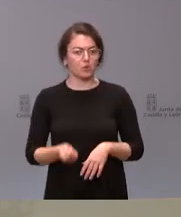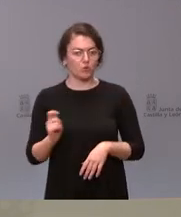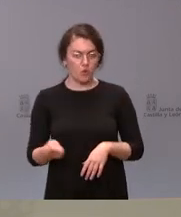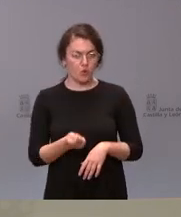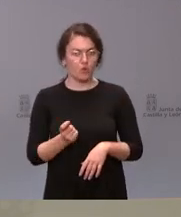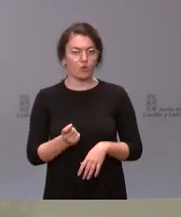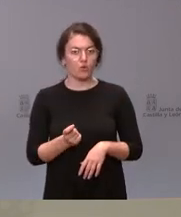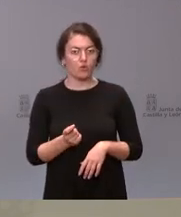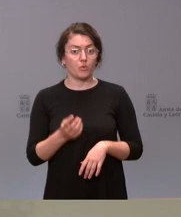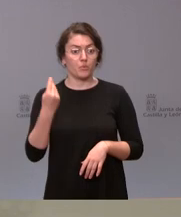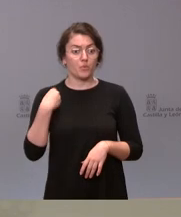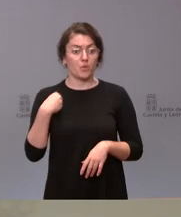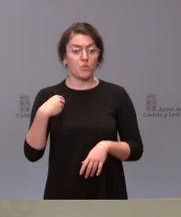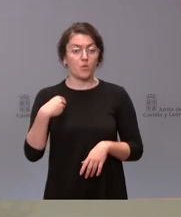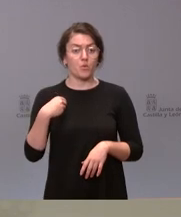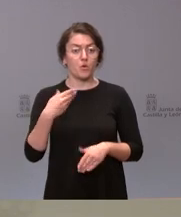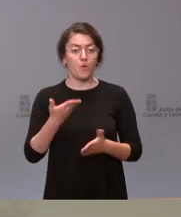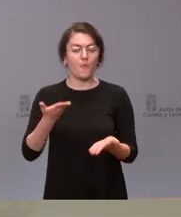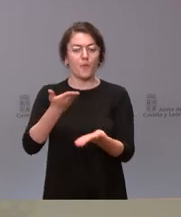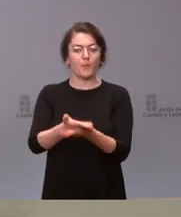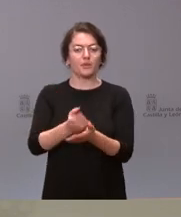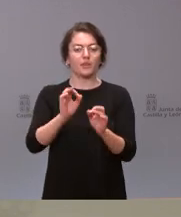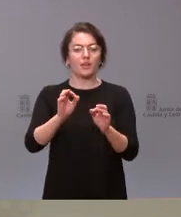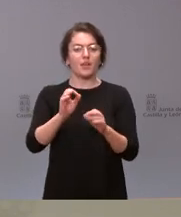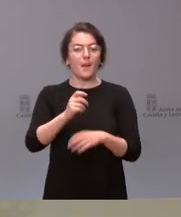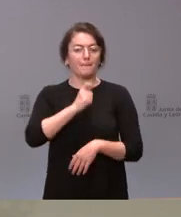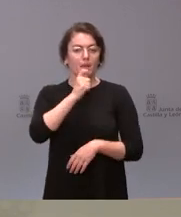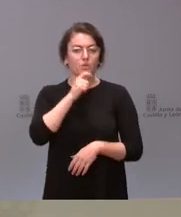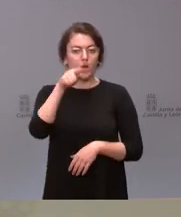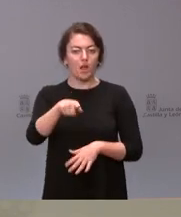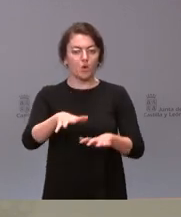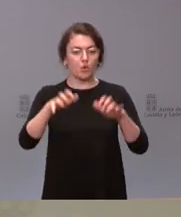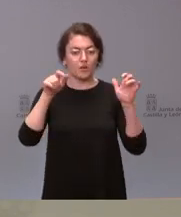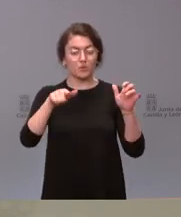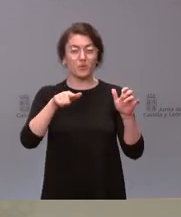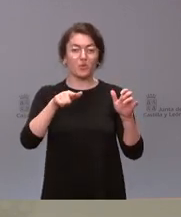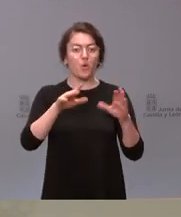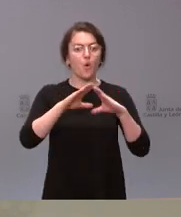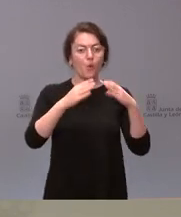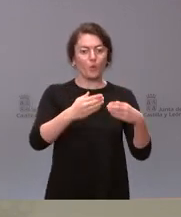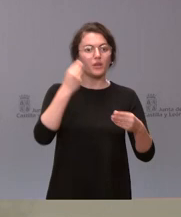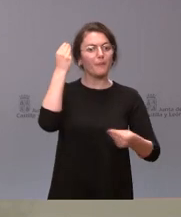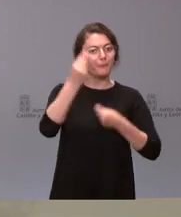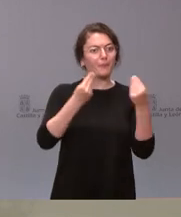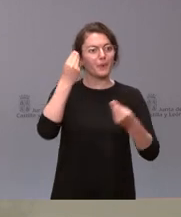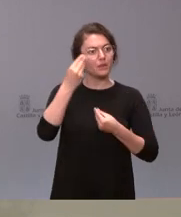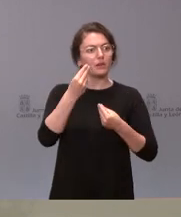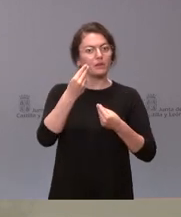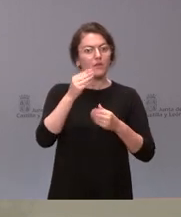presentado el Partido Socialista en el Congreso, ¿la Junta ve con buenos ojos que España avance en la prohibición de esa actividad?